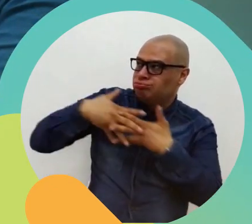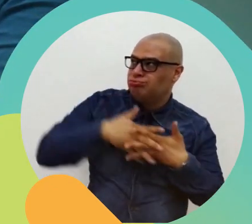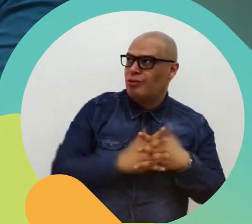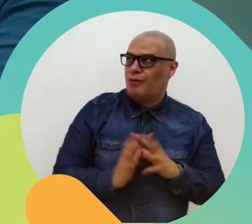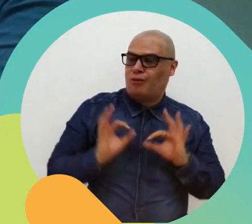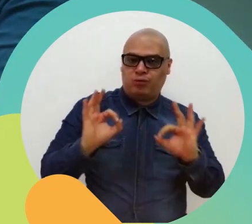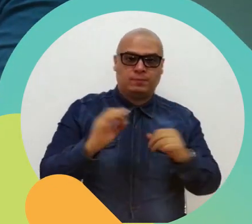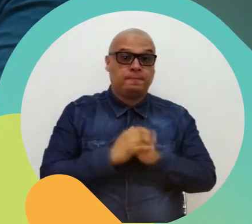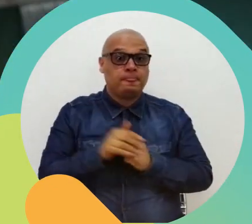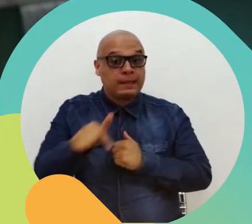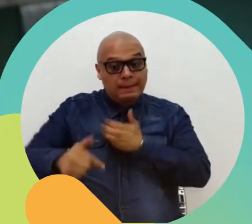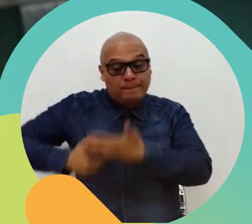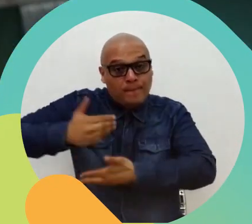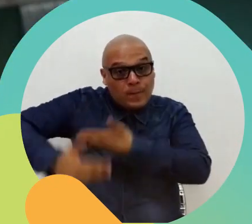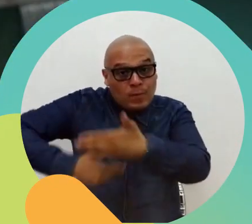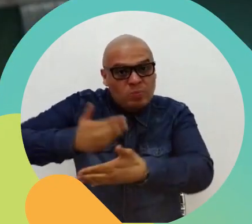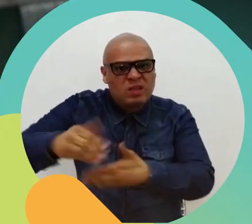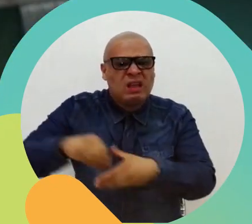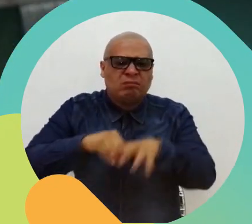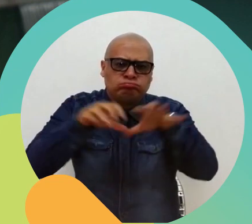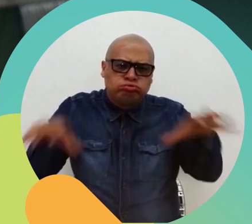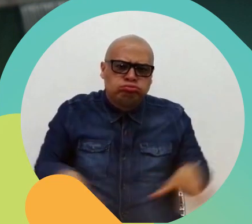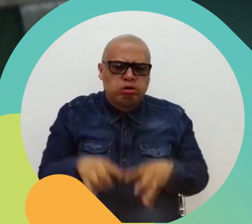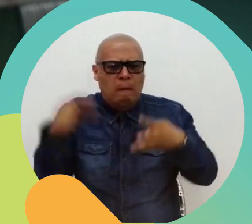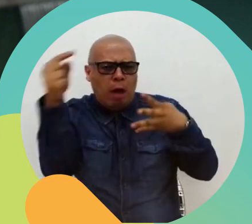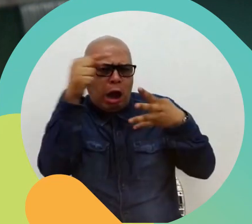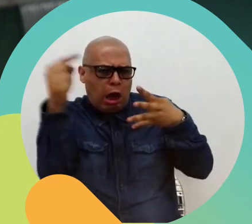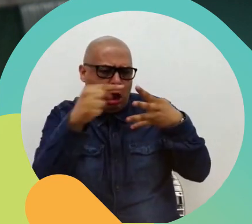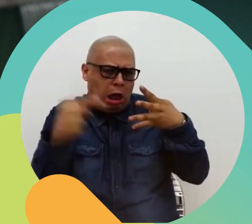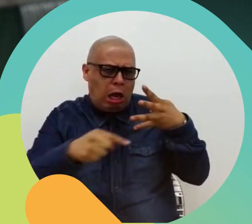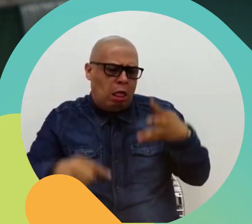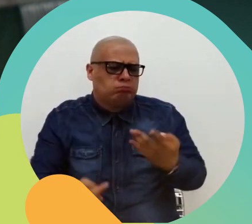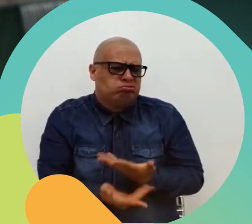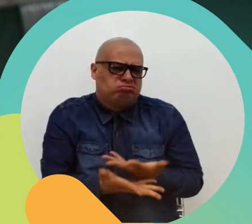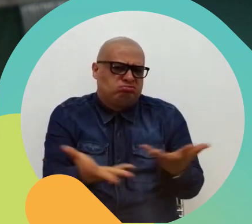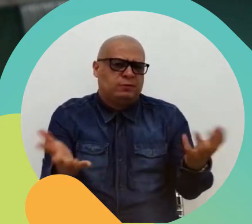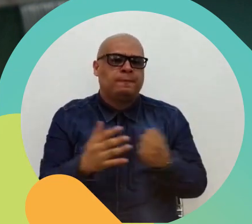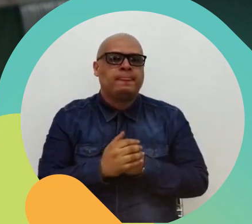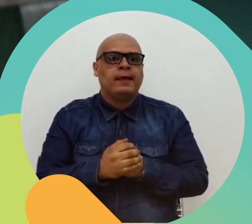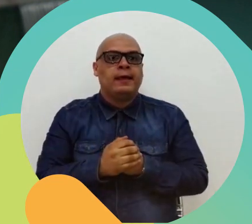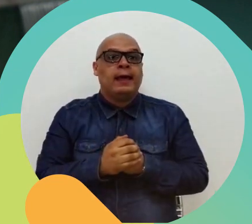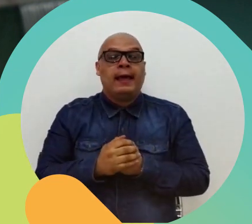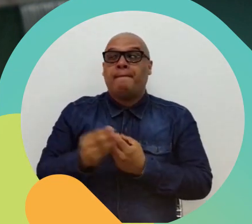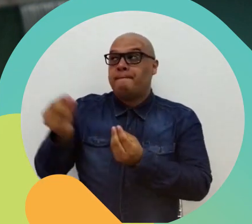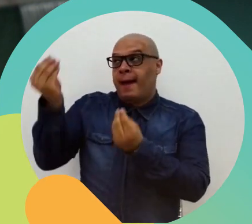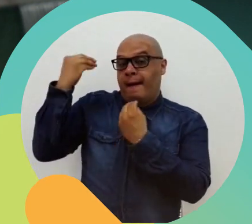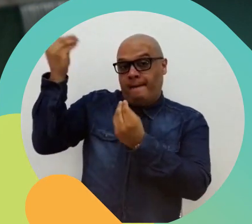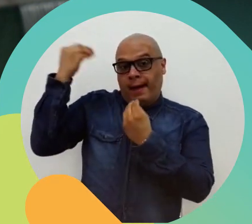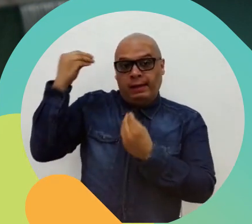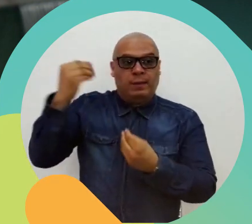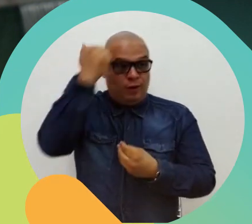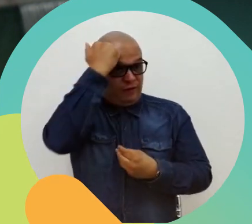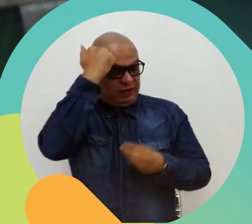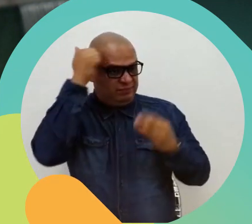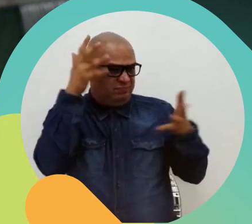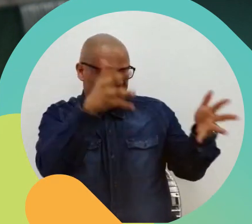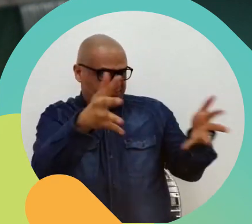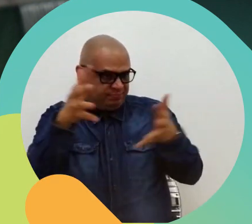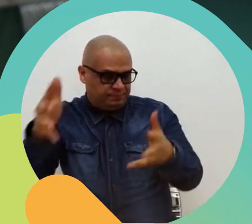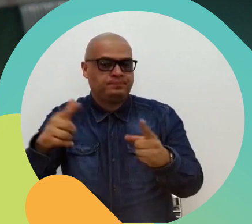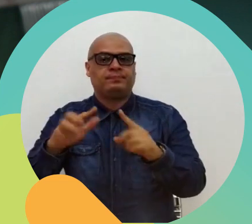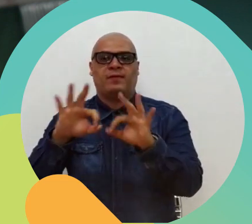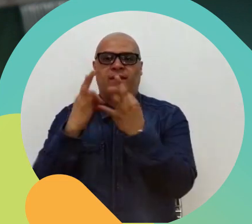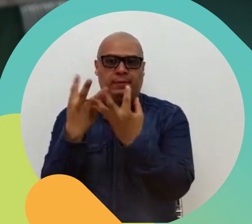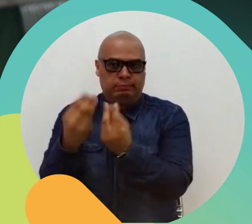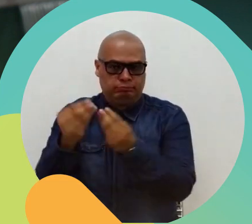Durante ese proceso se ha venido llevando muchas actividades, entre ellas se han hecho talleres formativos y asesorías a